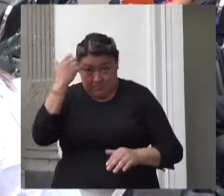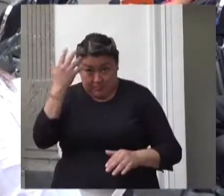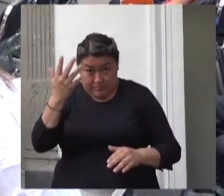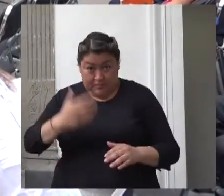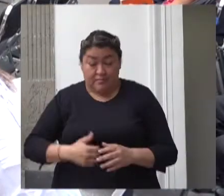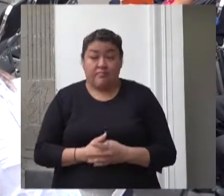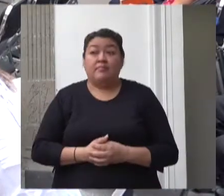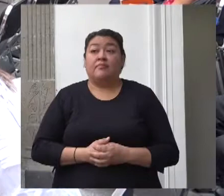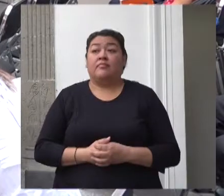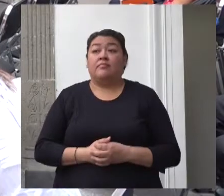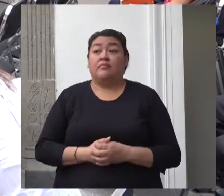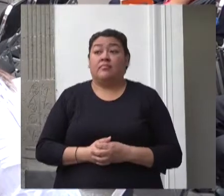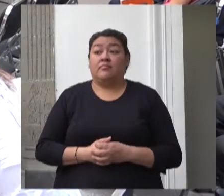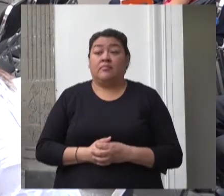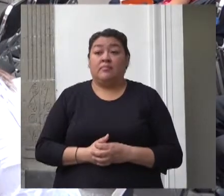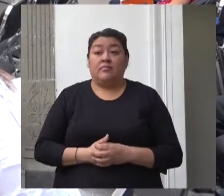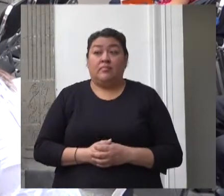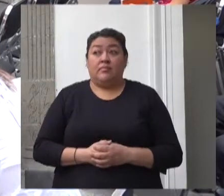por favor